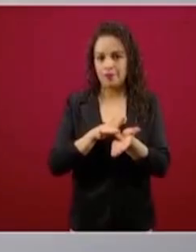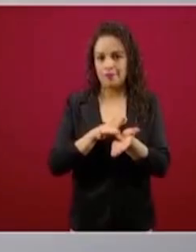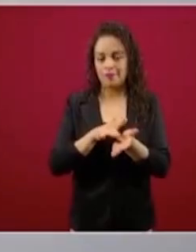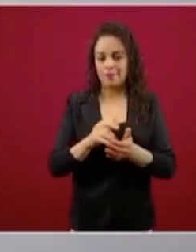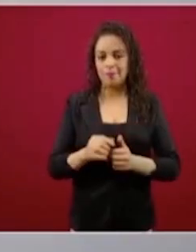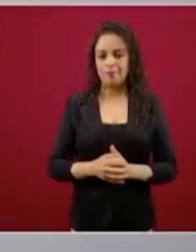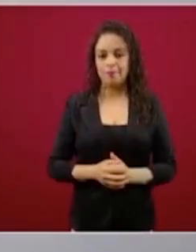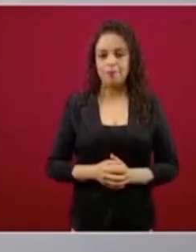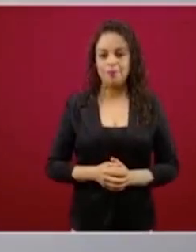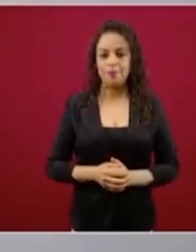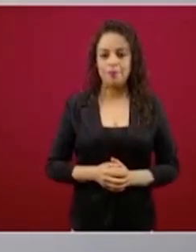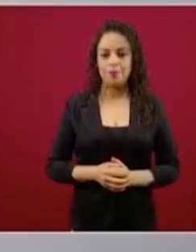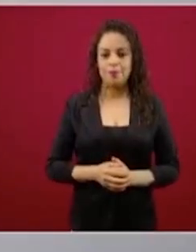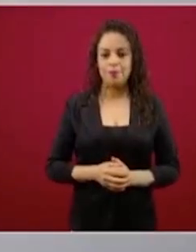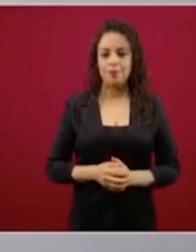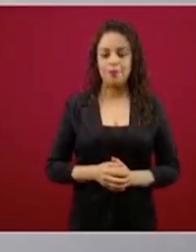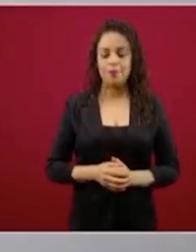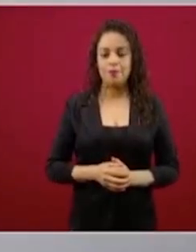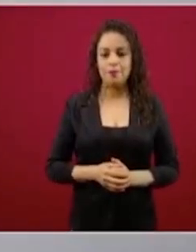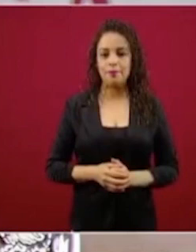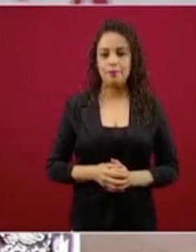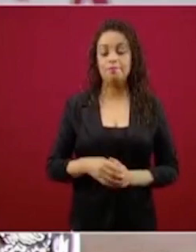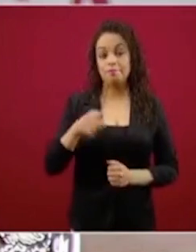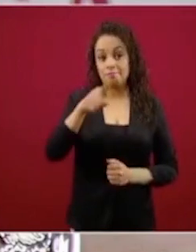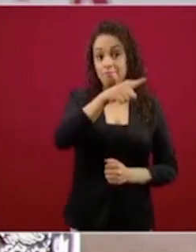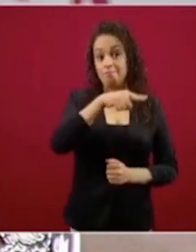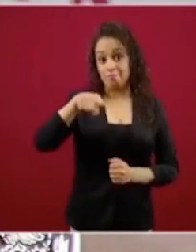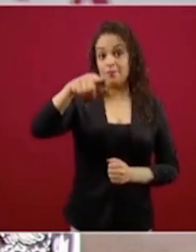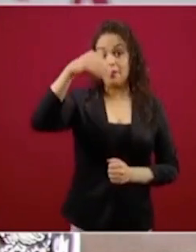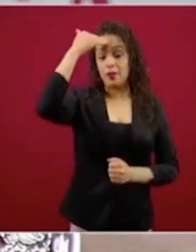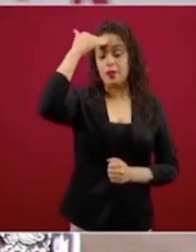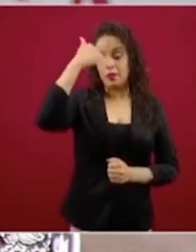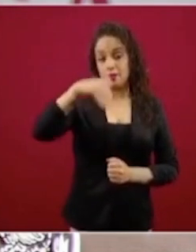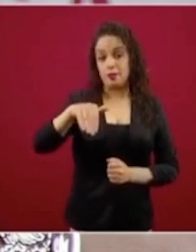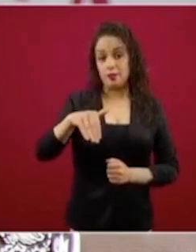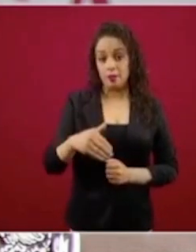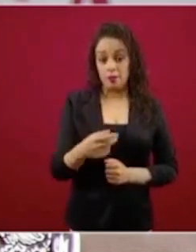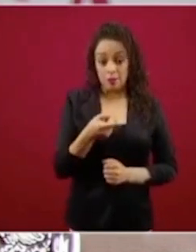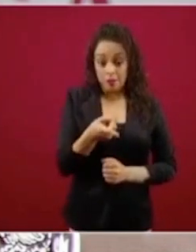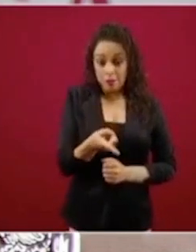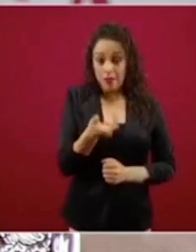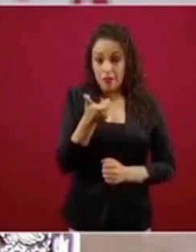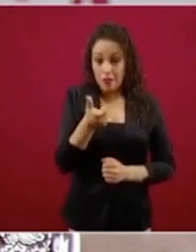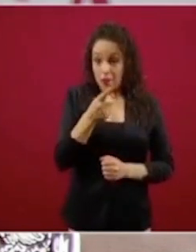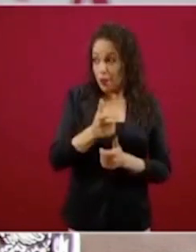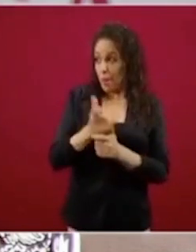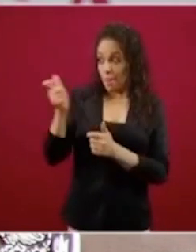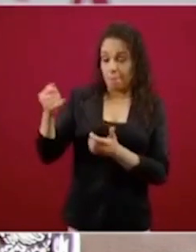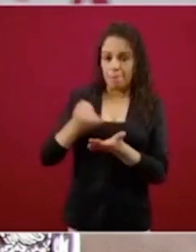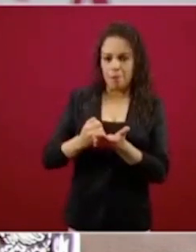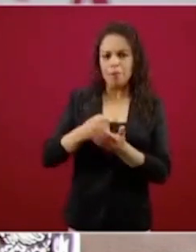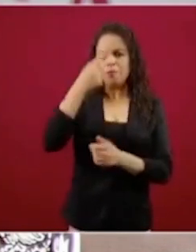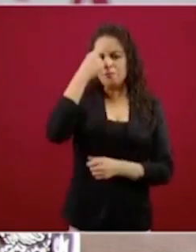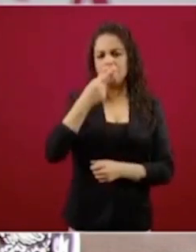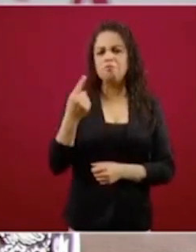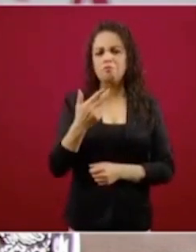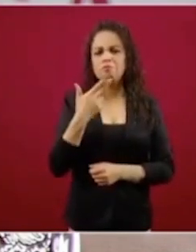porque saben que ese dinero se utiliza para que